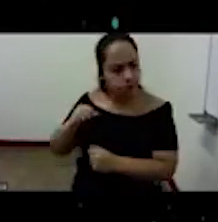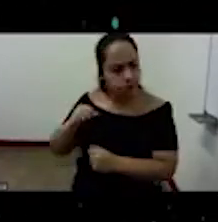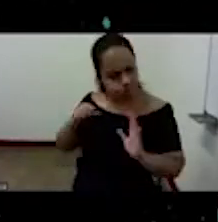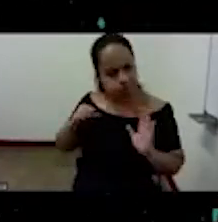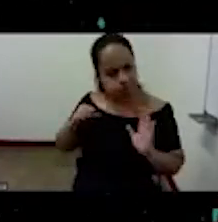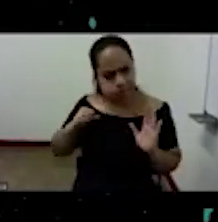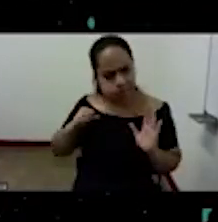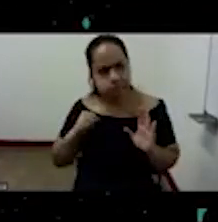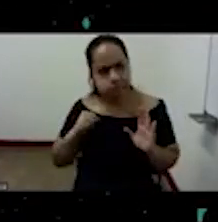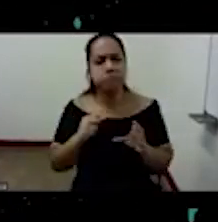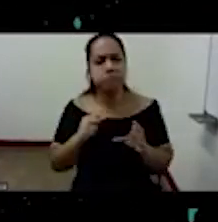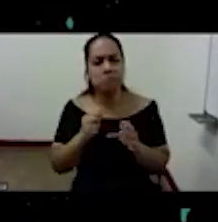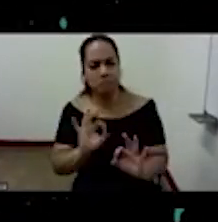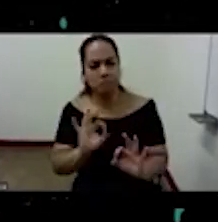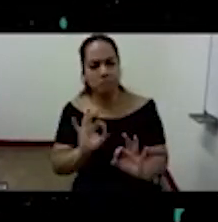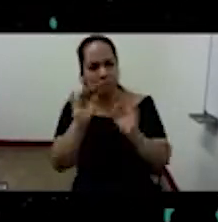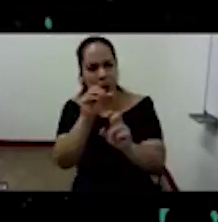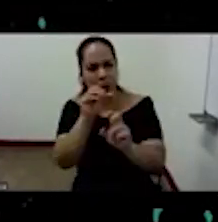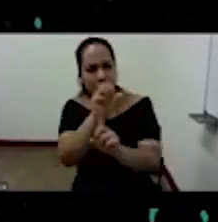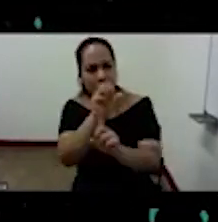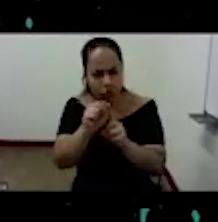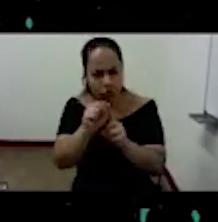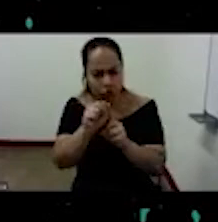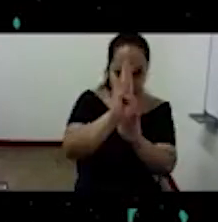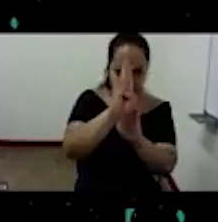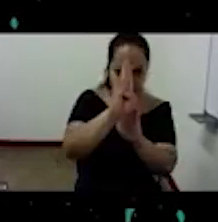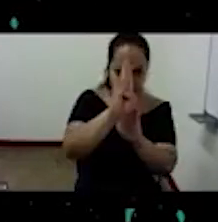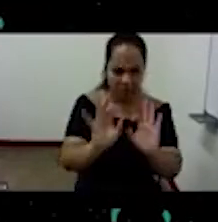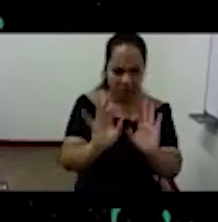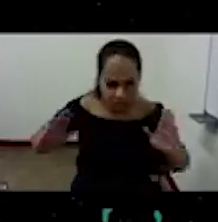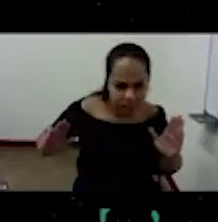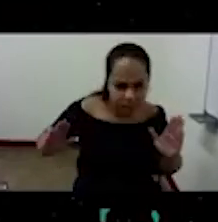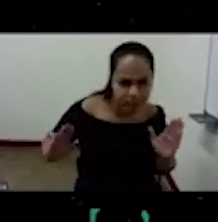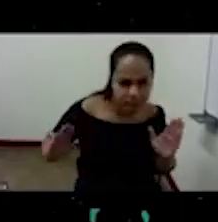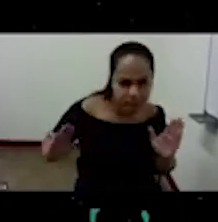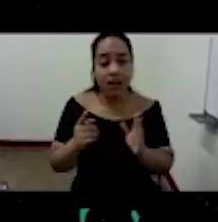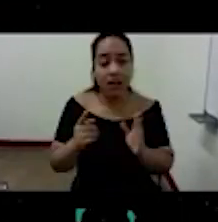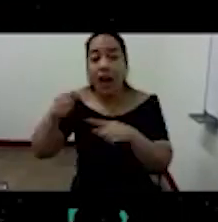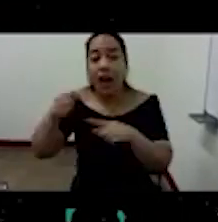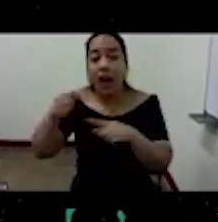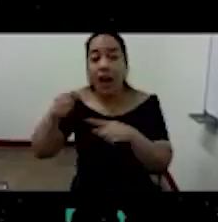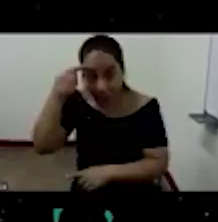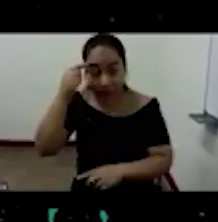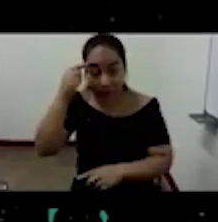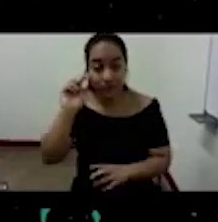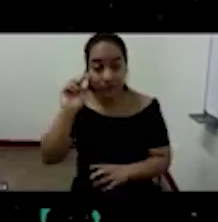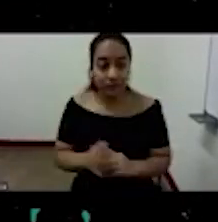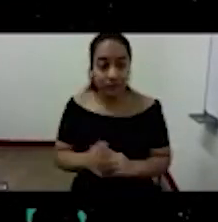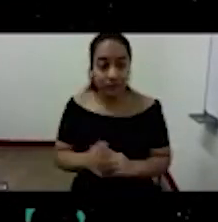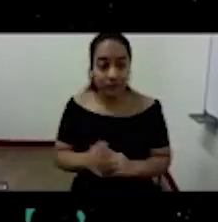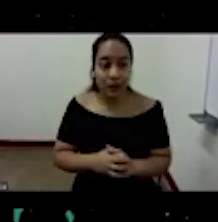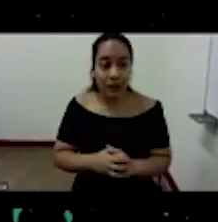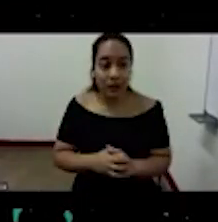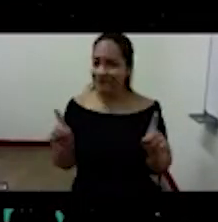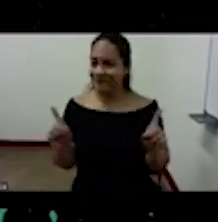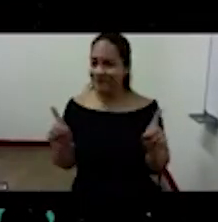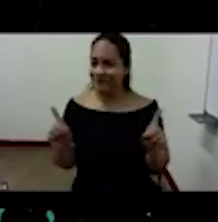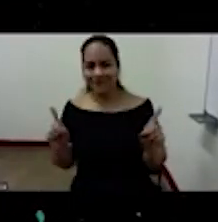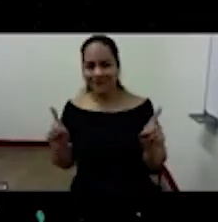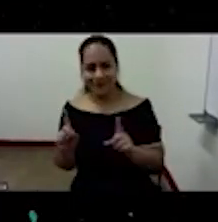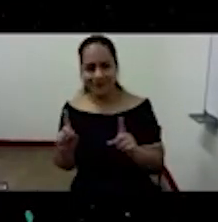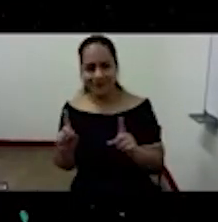civilización progresiva inarrestable no es esa